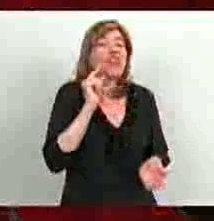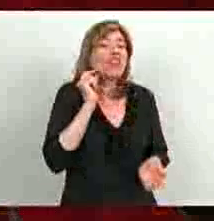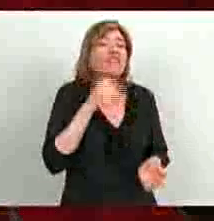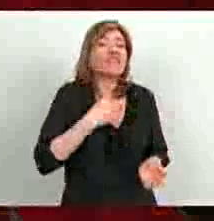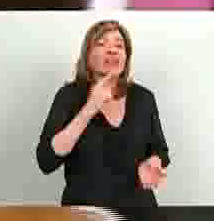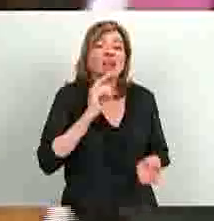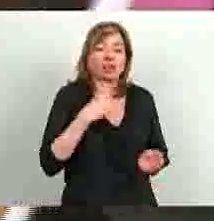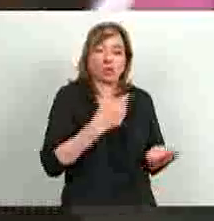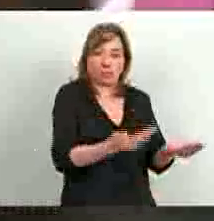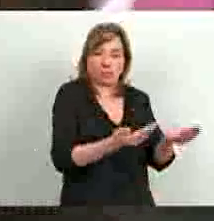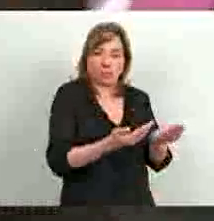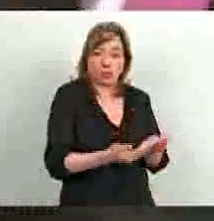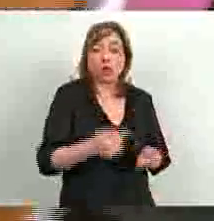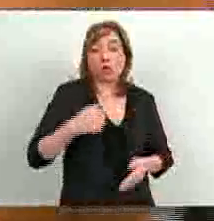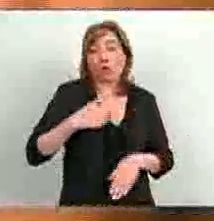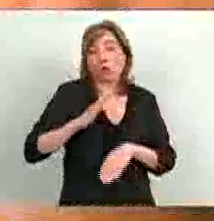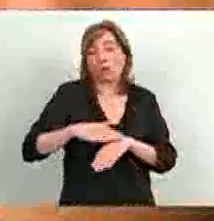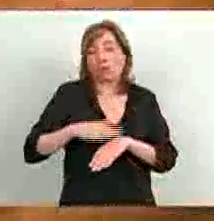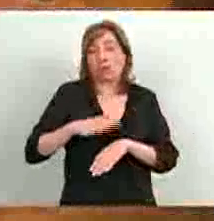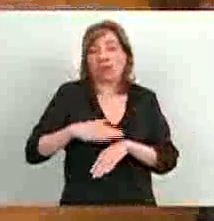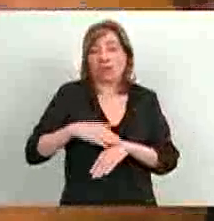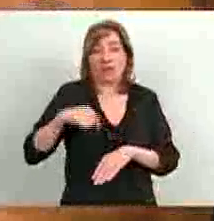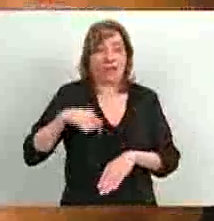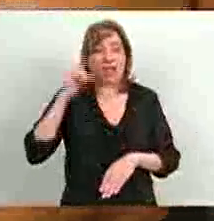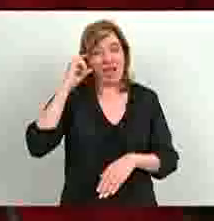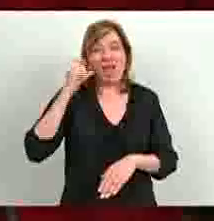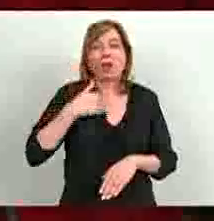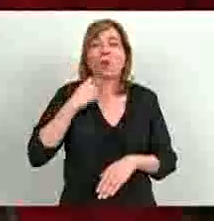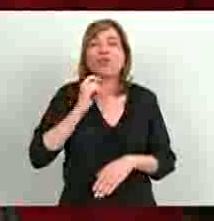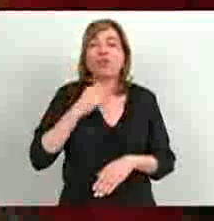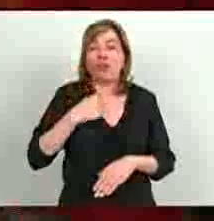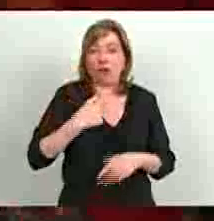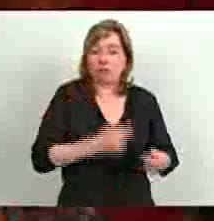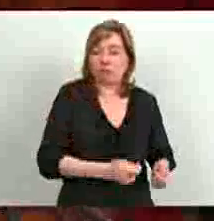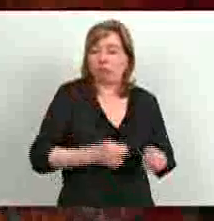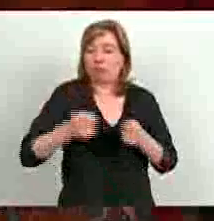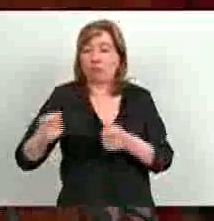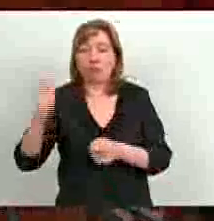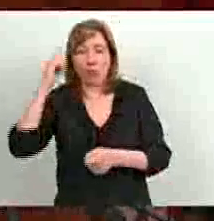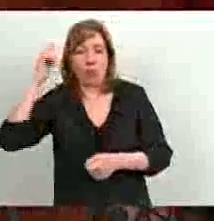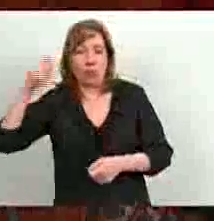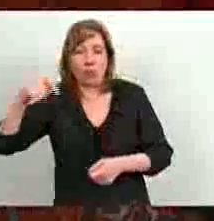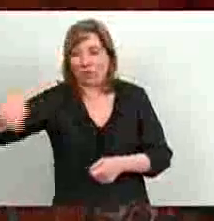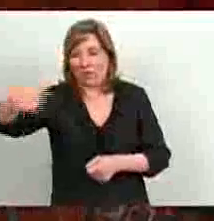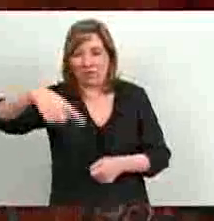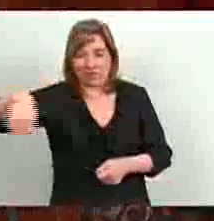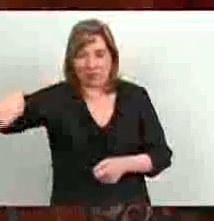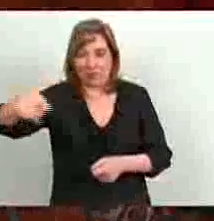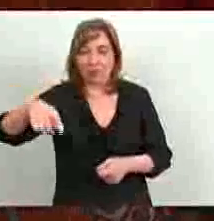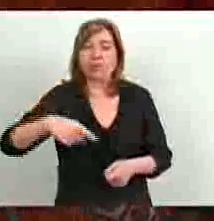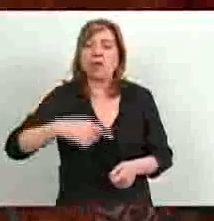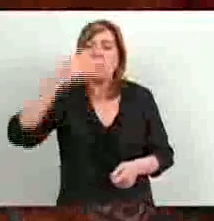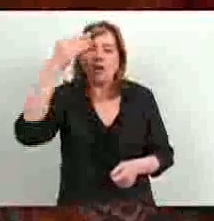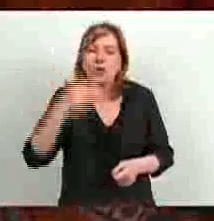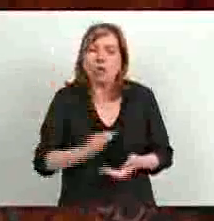voy a tener que remitir yo como titular del Poder Ejecutivo a ustedes, los legisladores. No estamos ante un acto de legislación, estamos en un